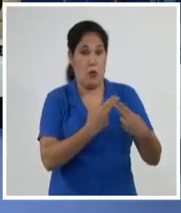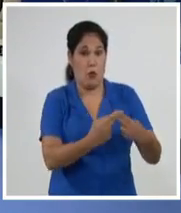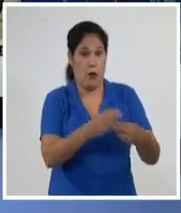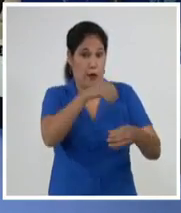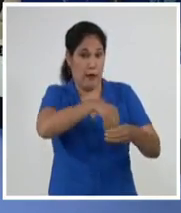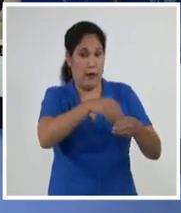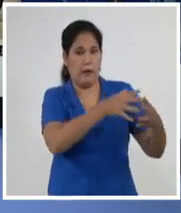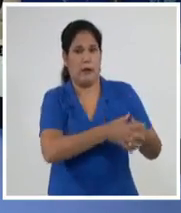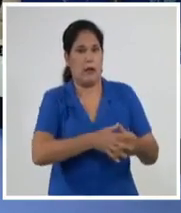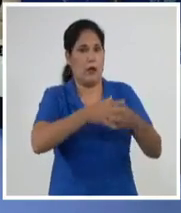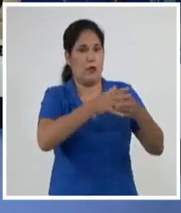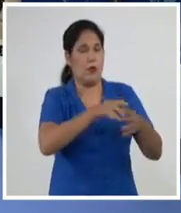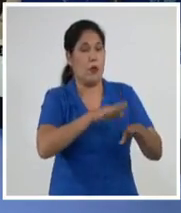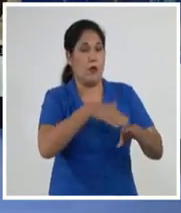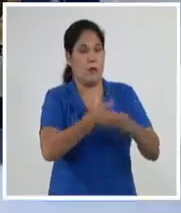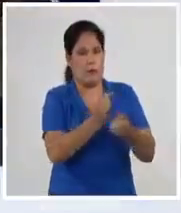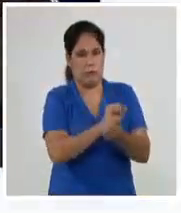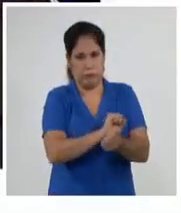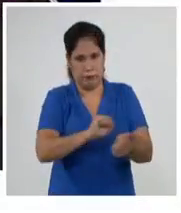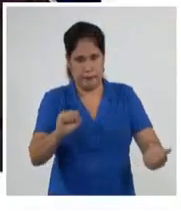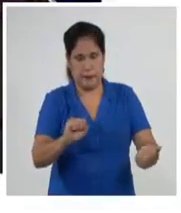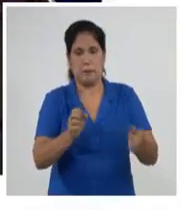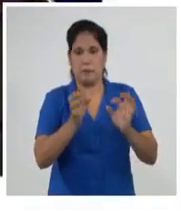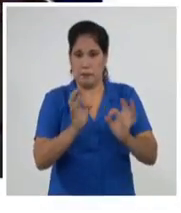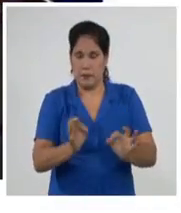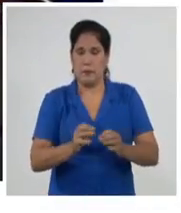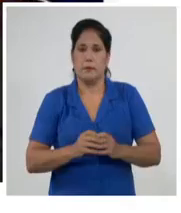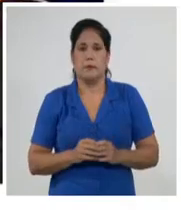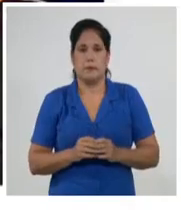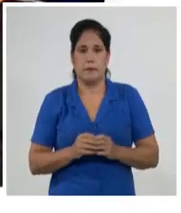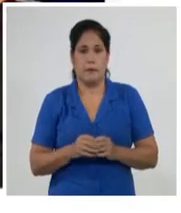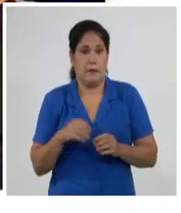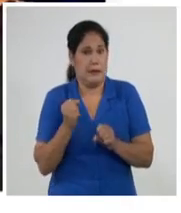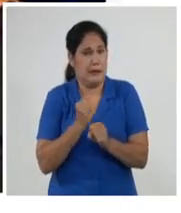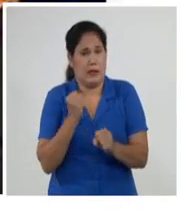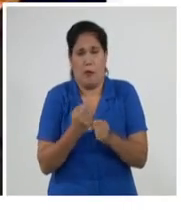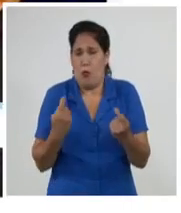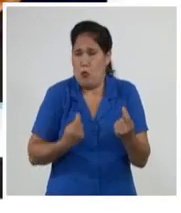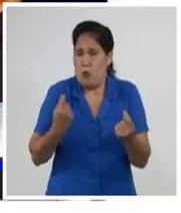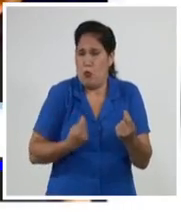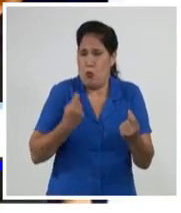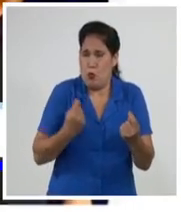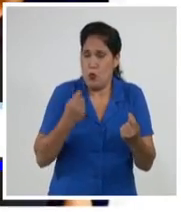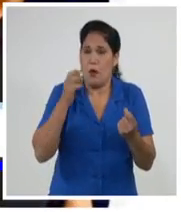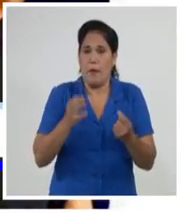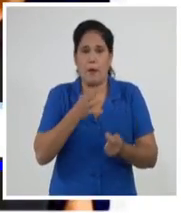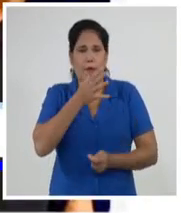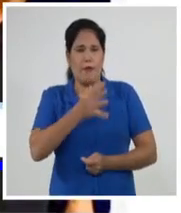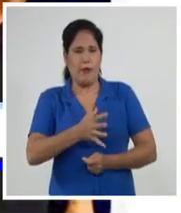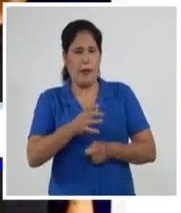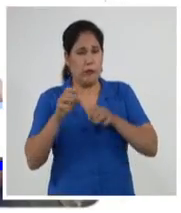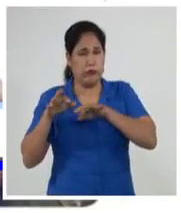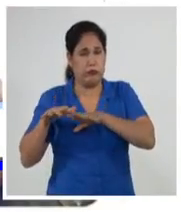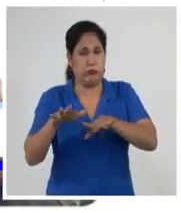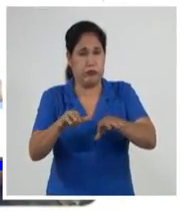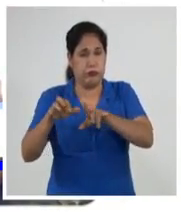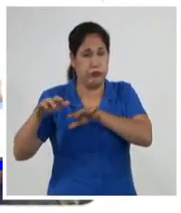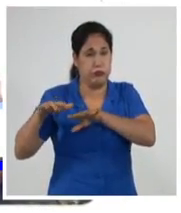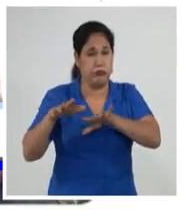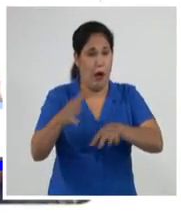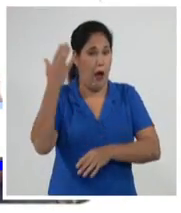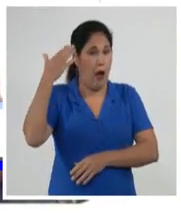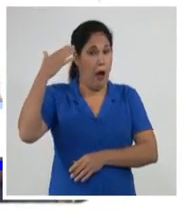Díaz Canel Bermúdez. Así es Humberto, tras una intensa batalla de ideas y la movilización nacional e internacional